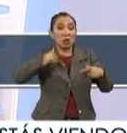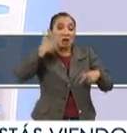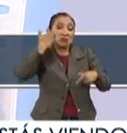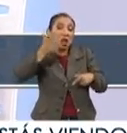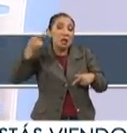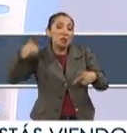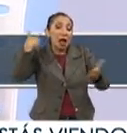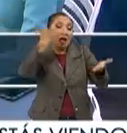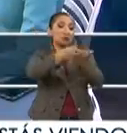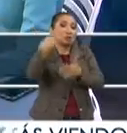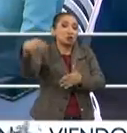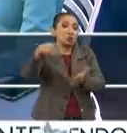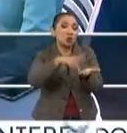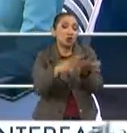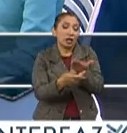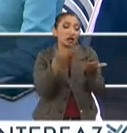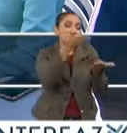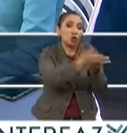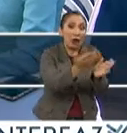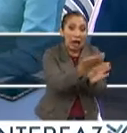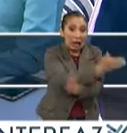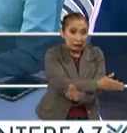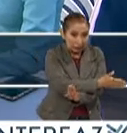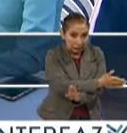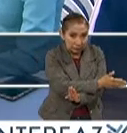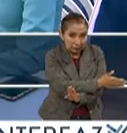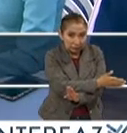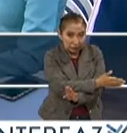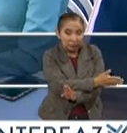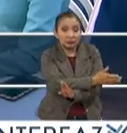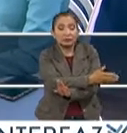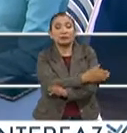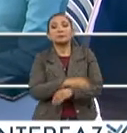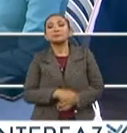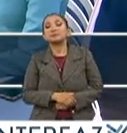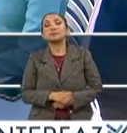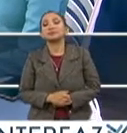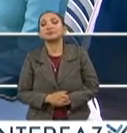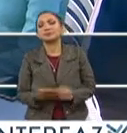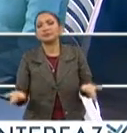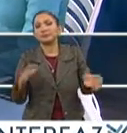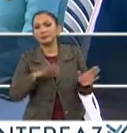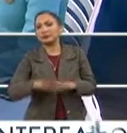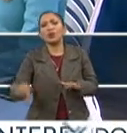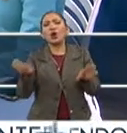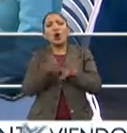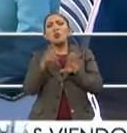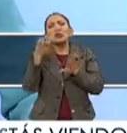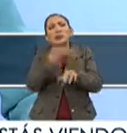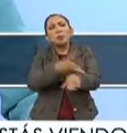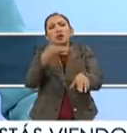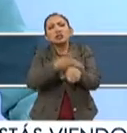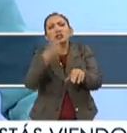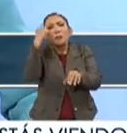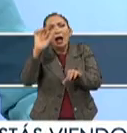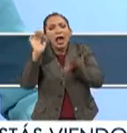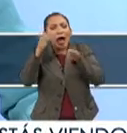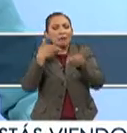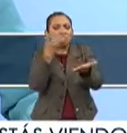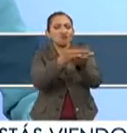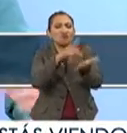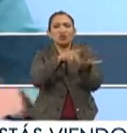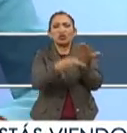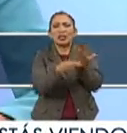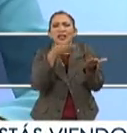cada colono para poder registrar sus proyectos de presupuesto participativo. ¿Y cómo es ese proceso para registrar un